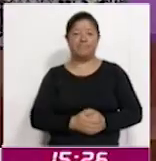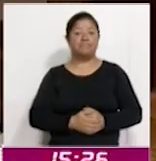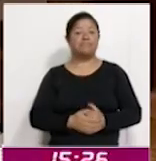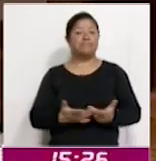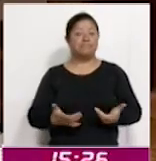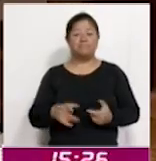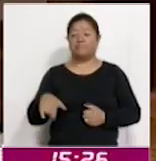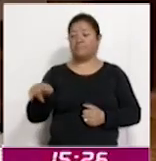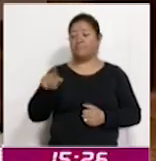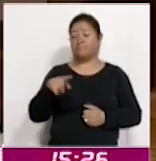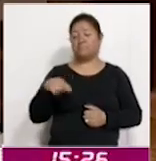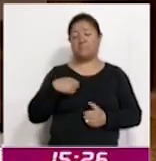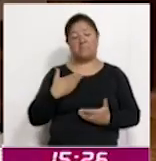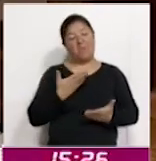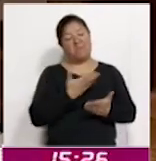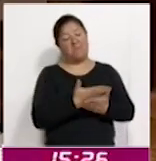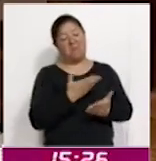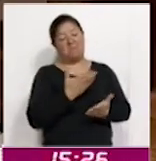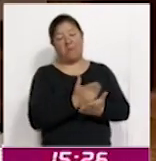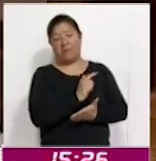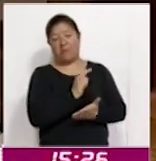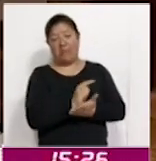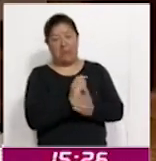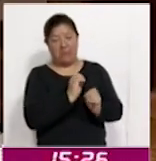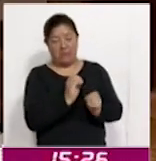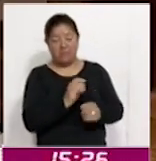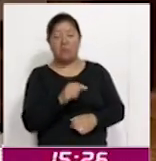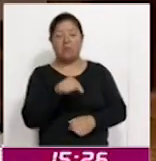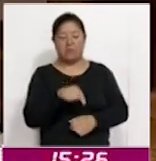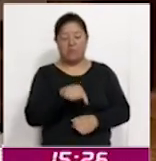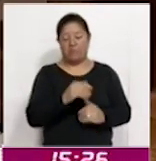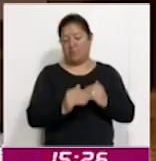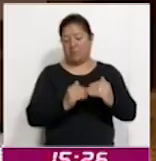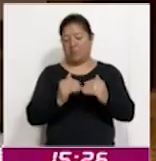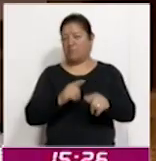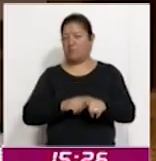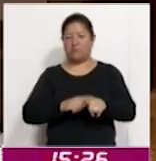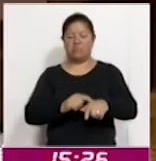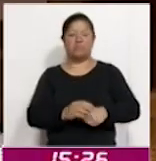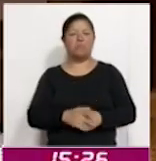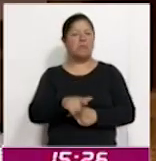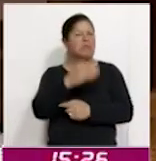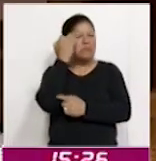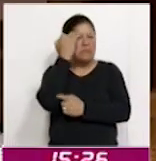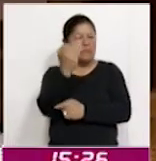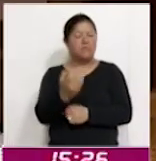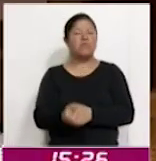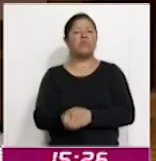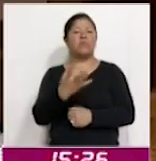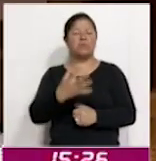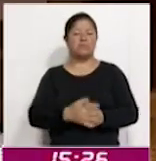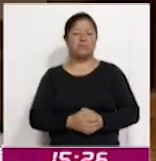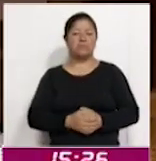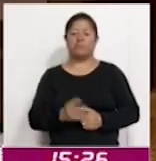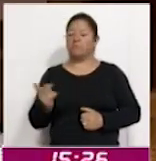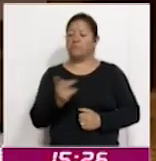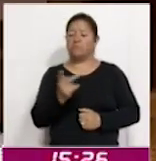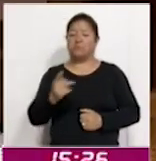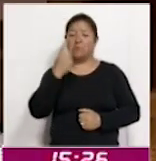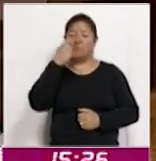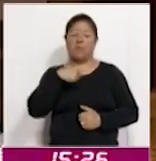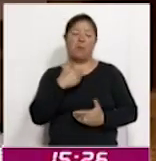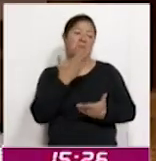presente ningún recurso legal o de inconformidad, el proceso aún se mantiene. correcto. ¿Qué lapso tienen, en este caso, los contendientes para